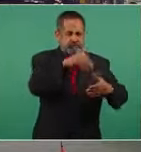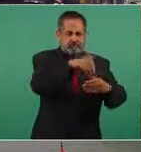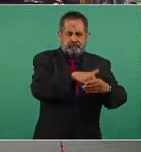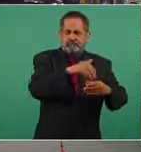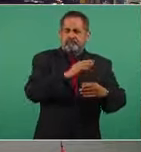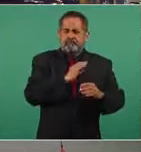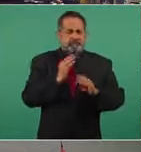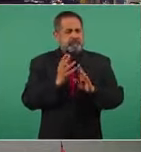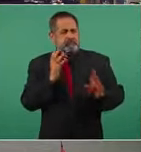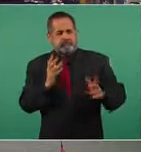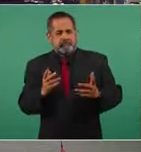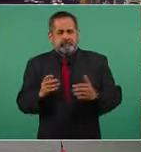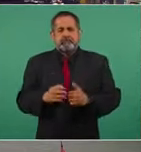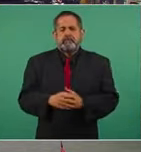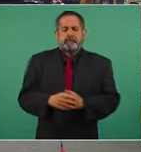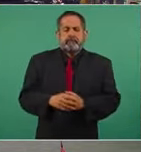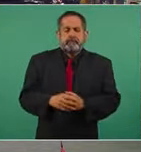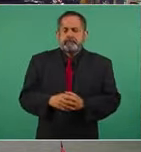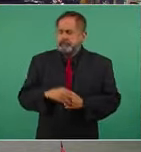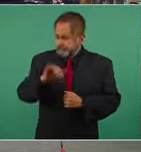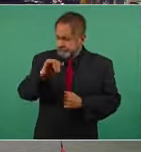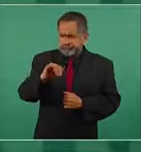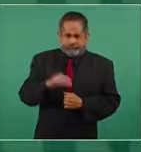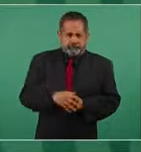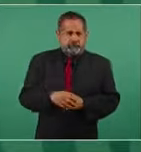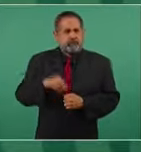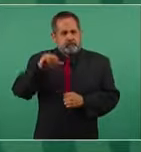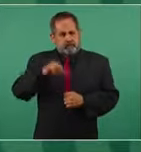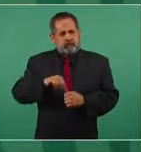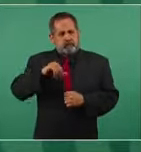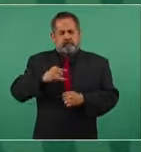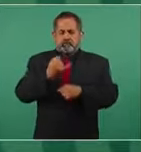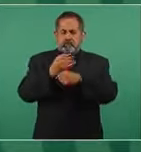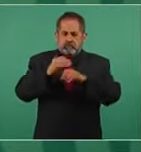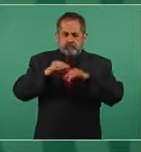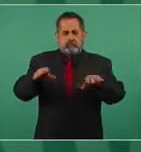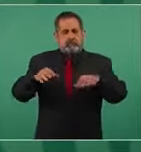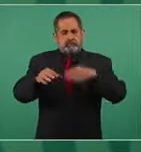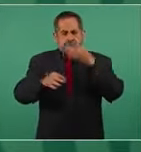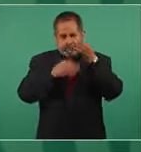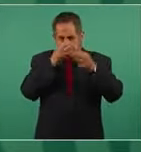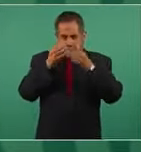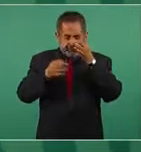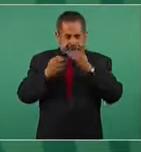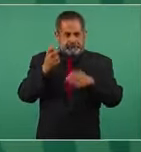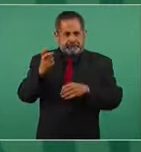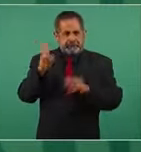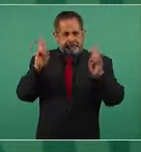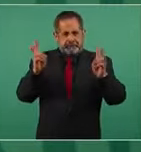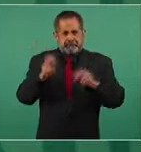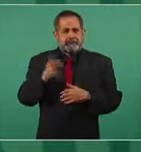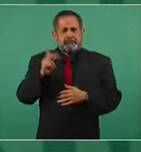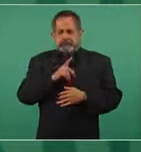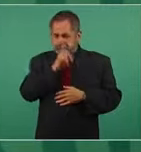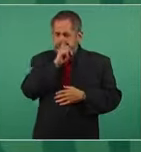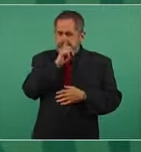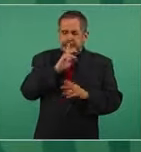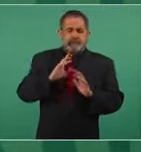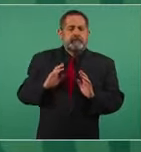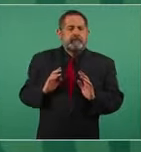quedado incluso de hoy informar sobre este tema, pero decidimos no hacerlo